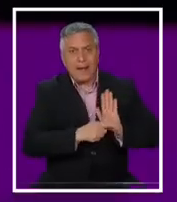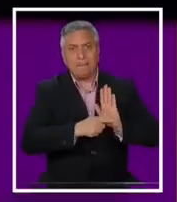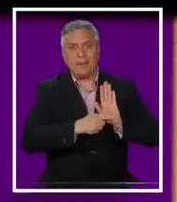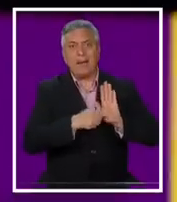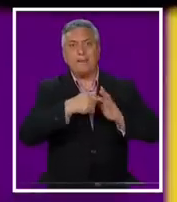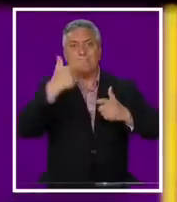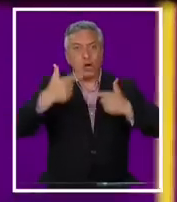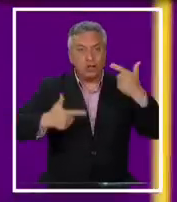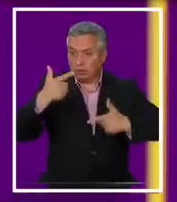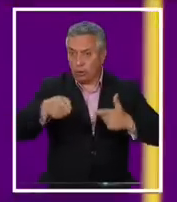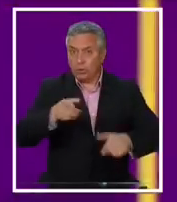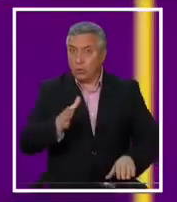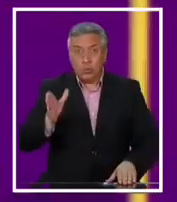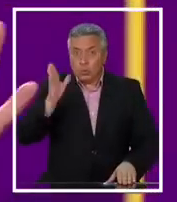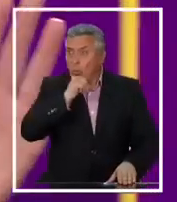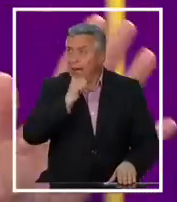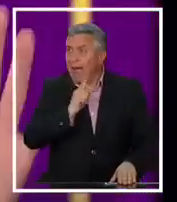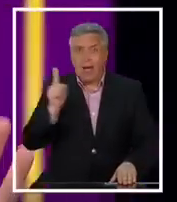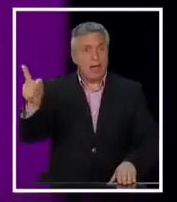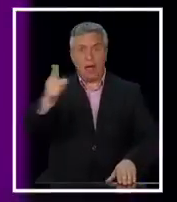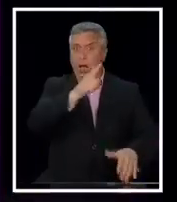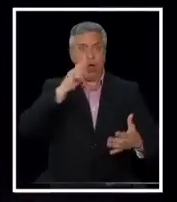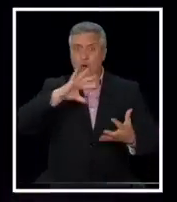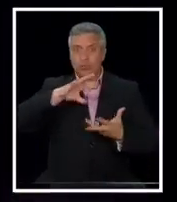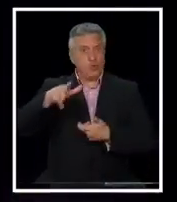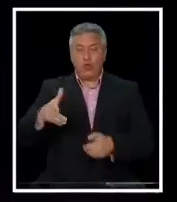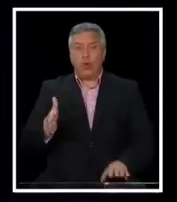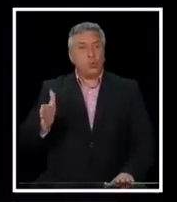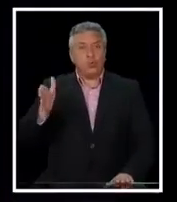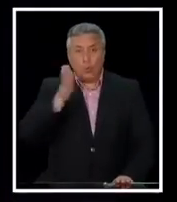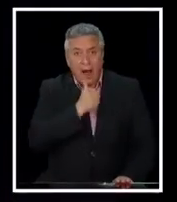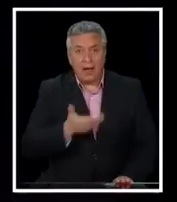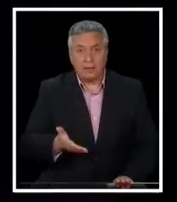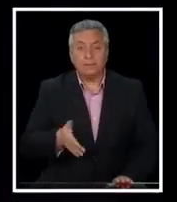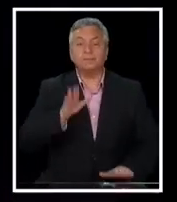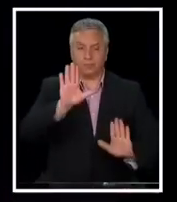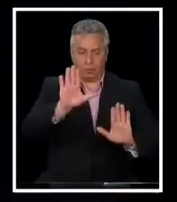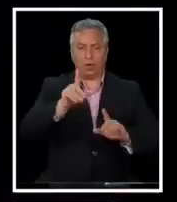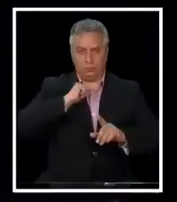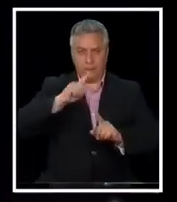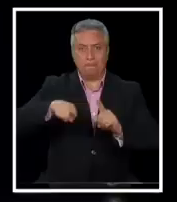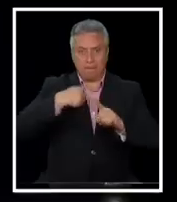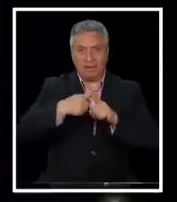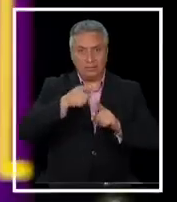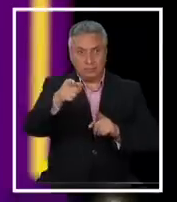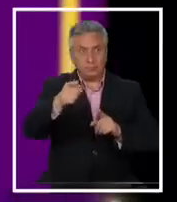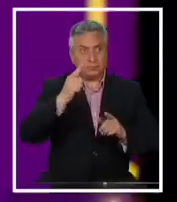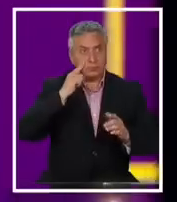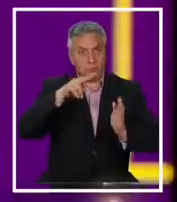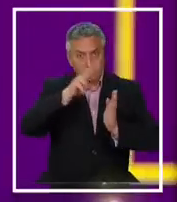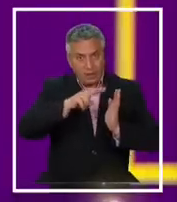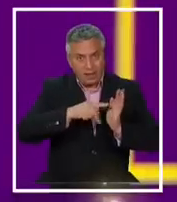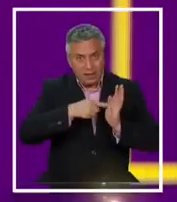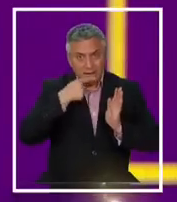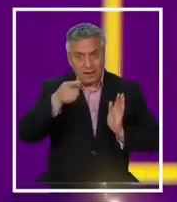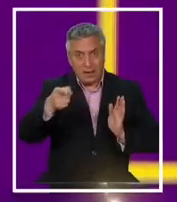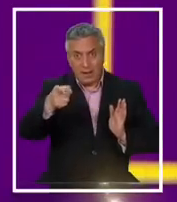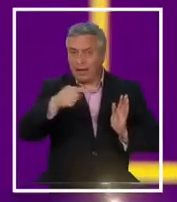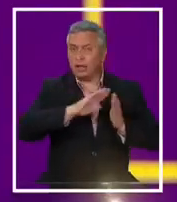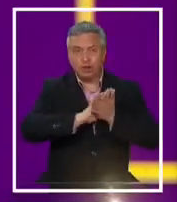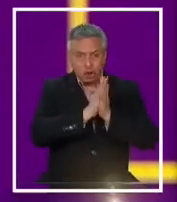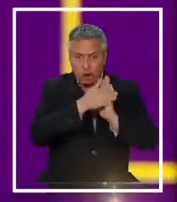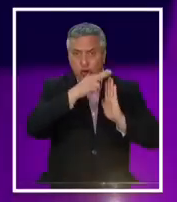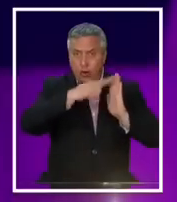institucionalidad que no existe en ninguna parte del mundo. Y déjame decir algo más, Matías. No leyó entera la entrevista de Belisario, Paulina.